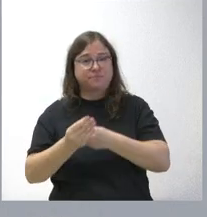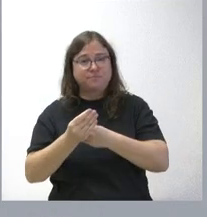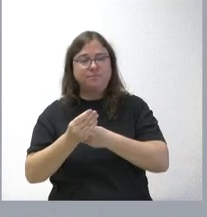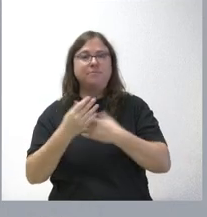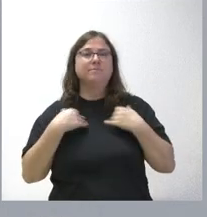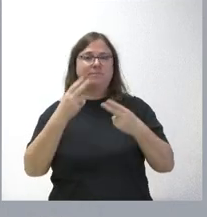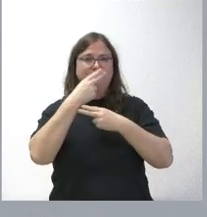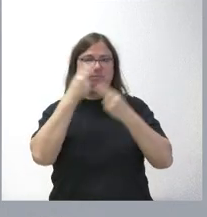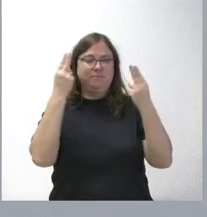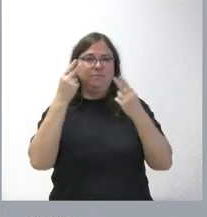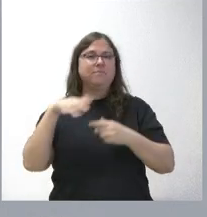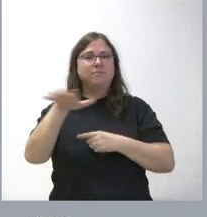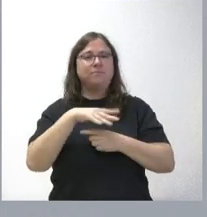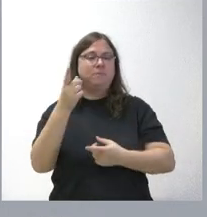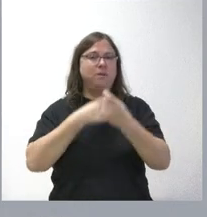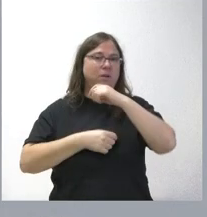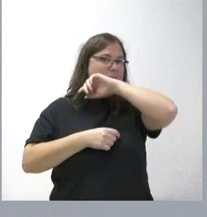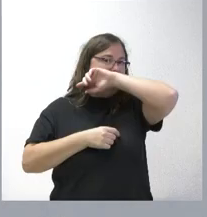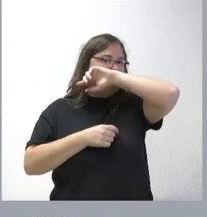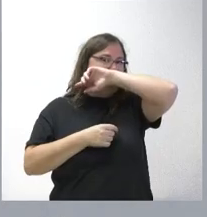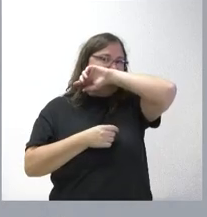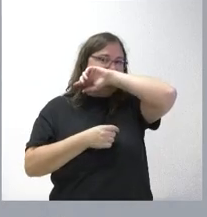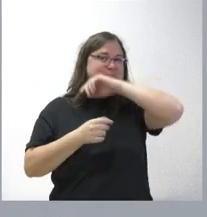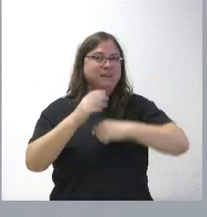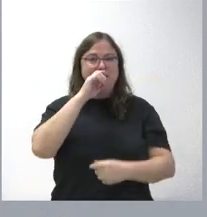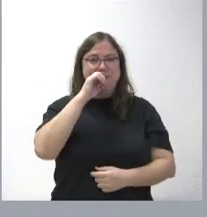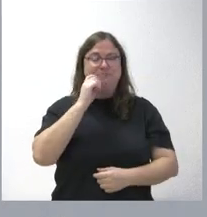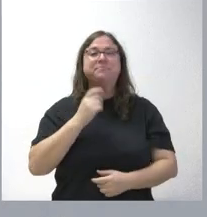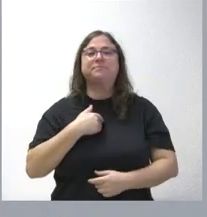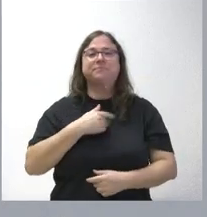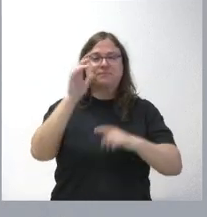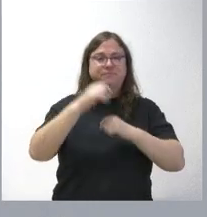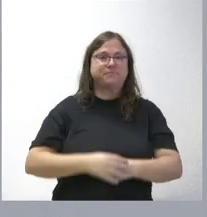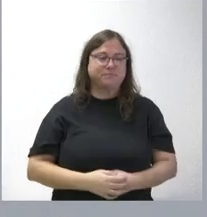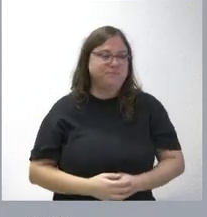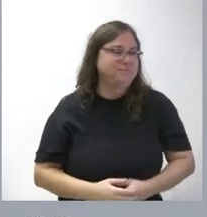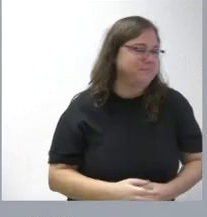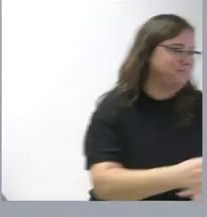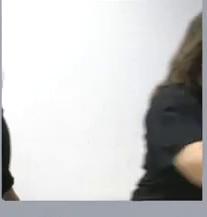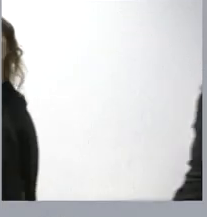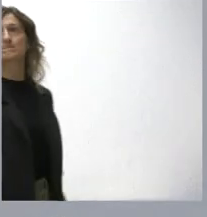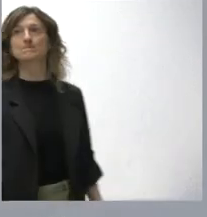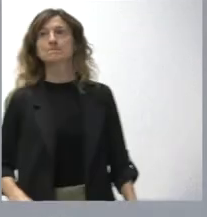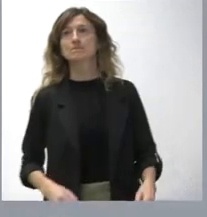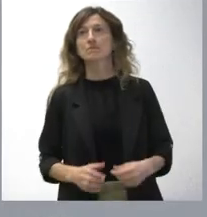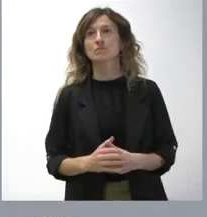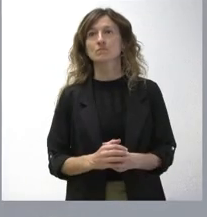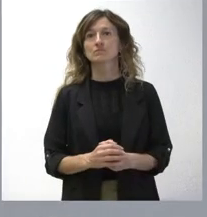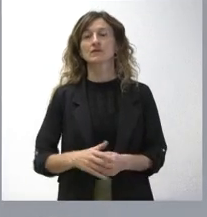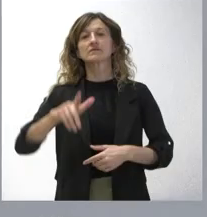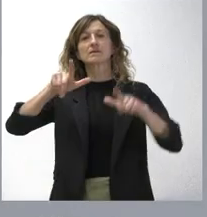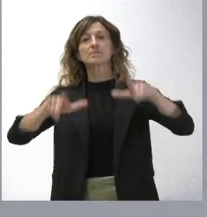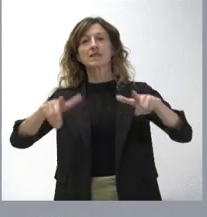salud pública y la zona de consulta de atención primaria. Además, se va a invertir también en la planta baja, en la zona de vestuarios.